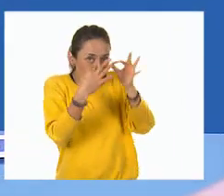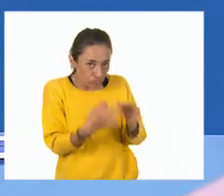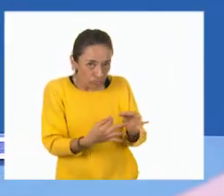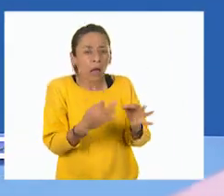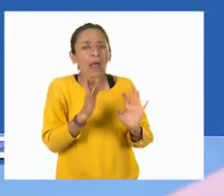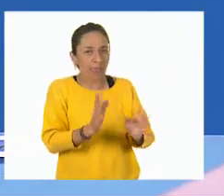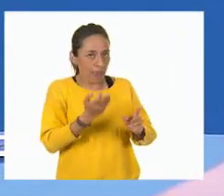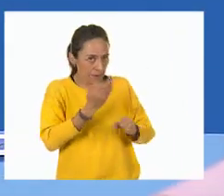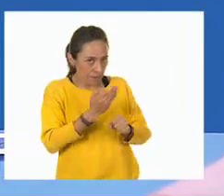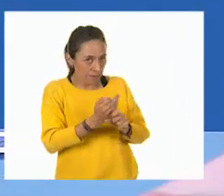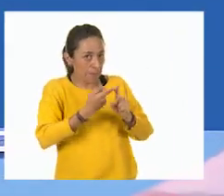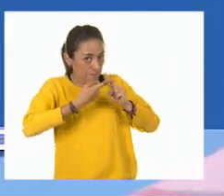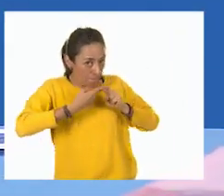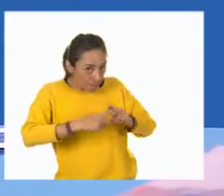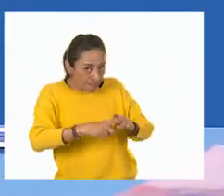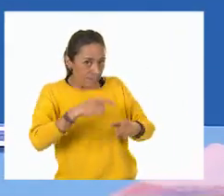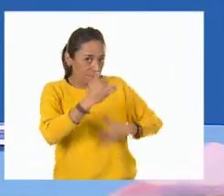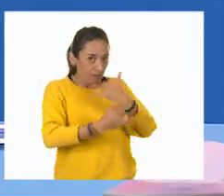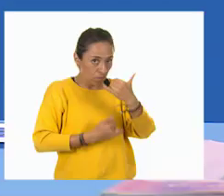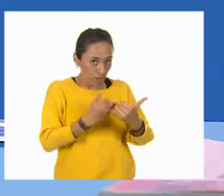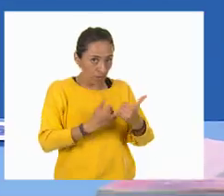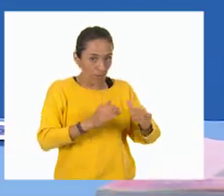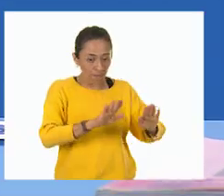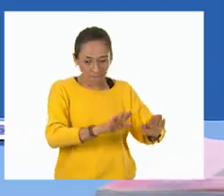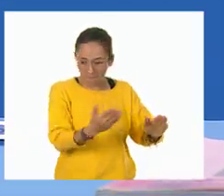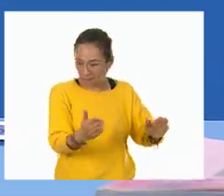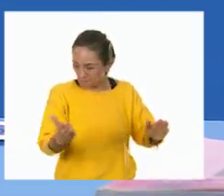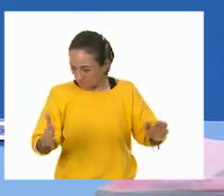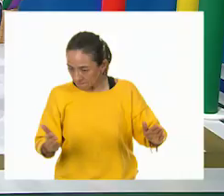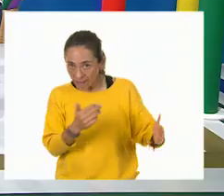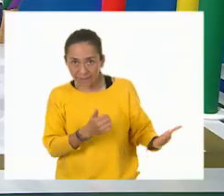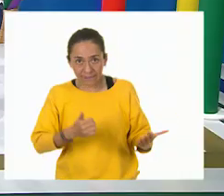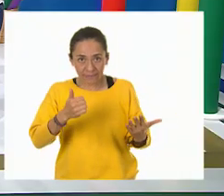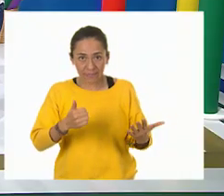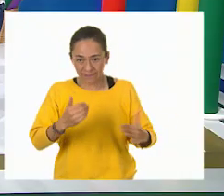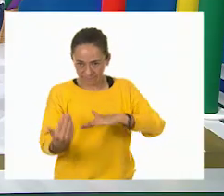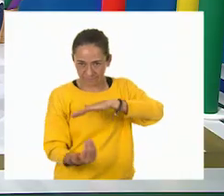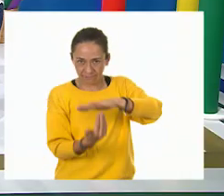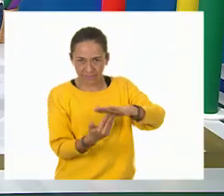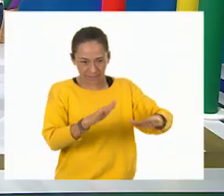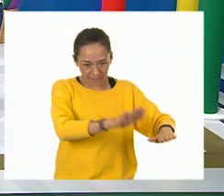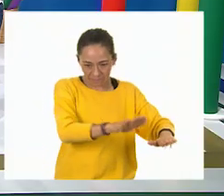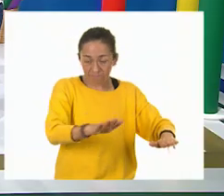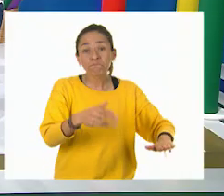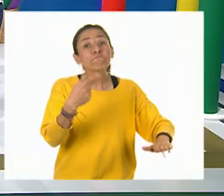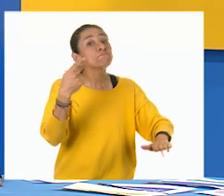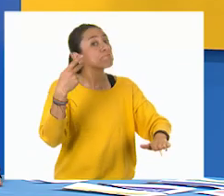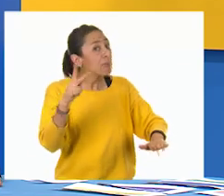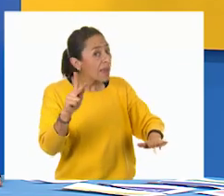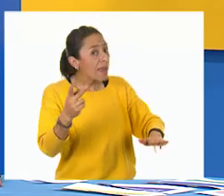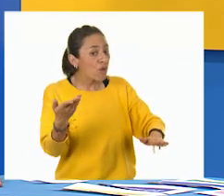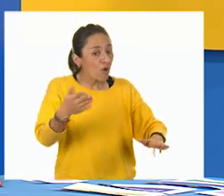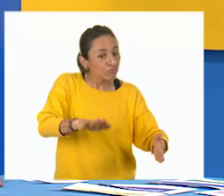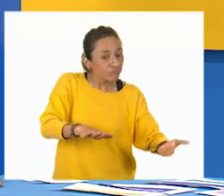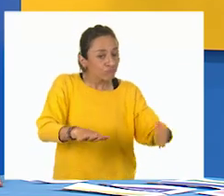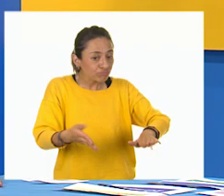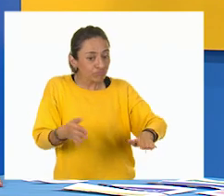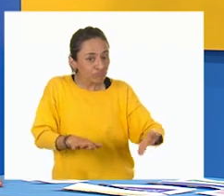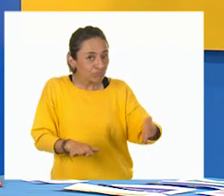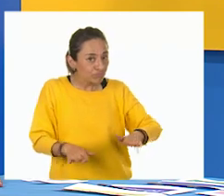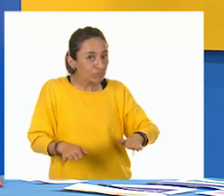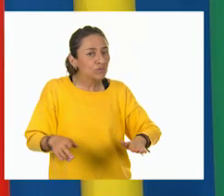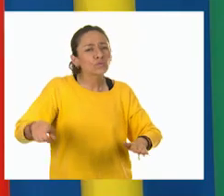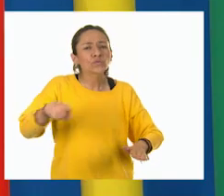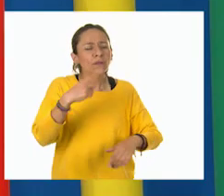y colocamos las seis tarjetas sobre la mesa. Pero volteadas para que ustedes elijan una.